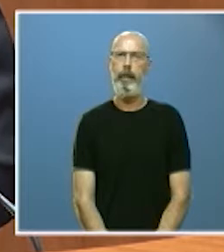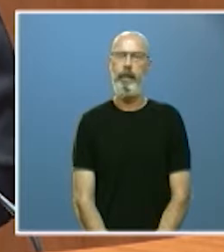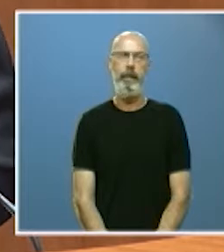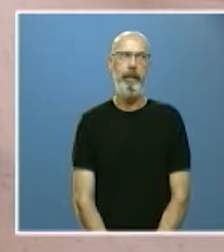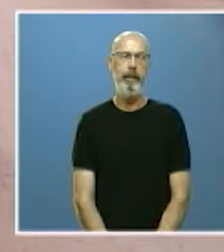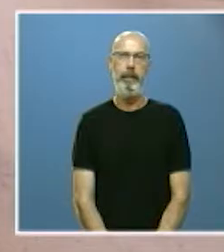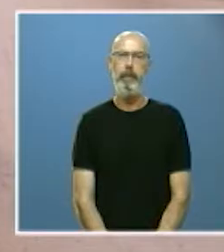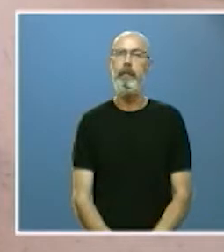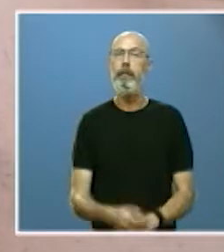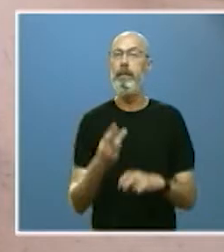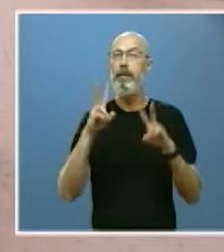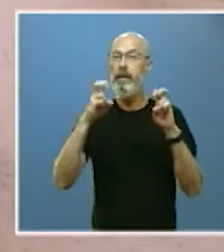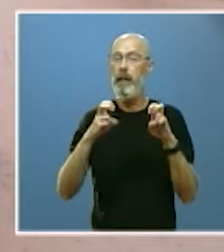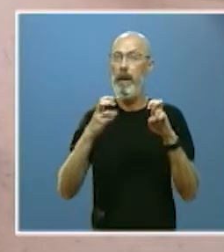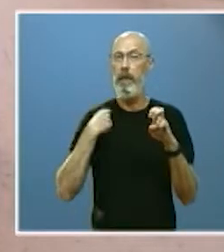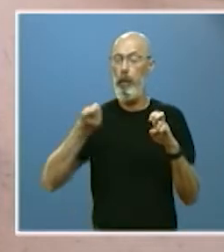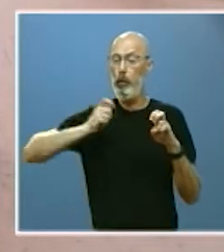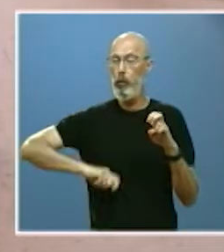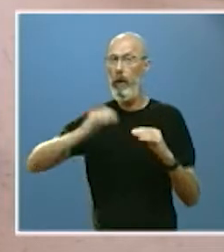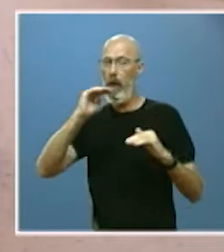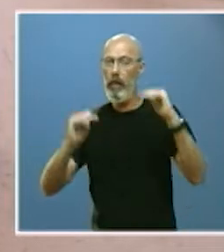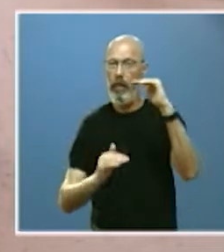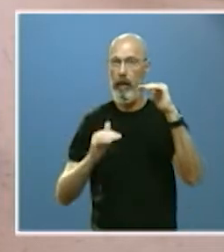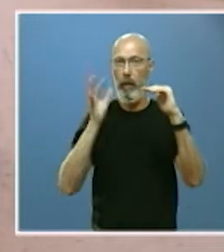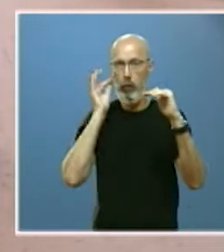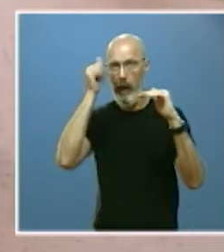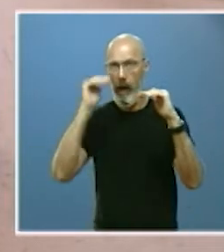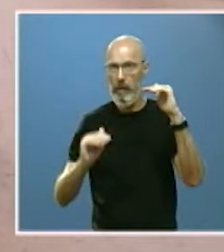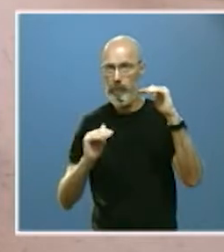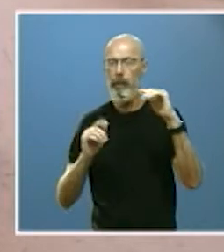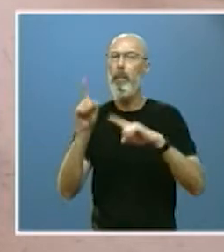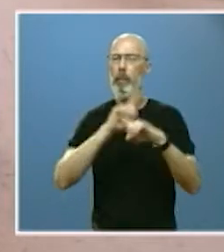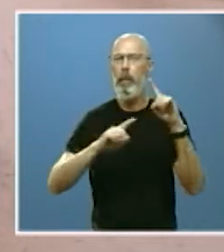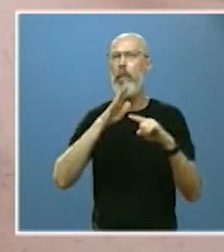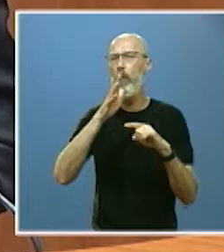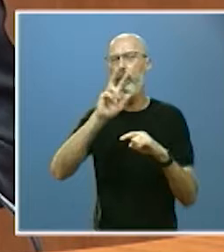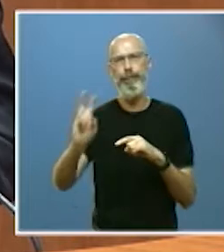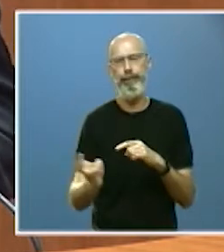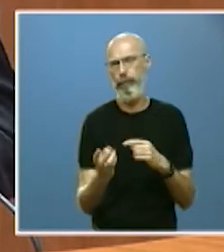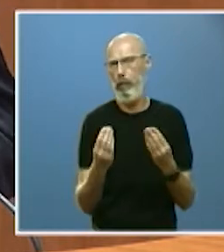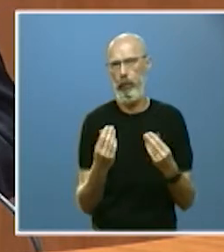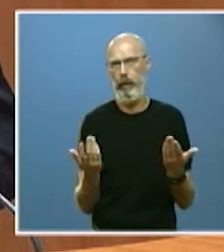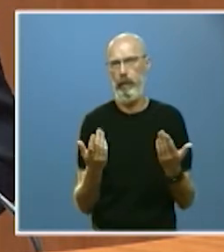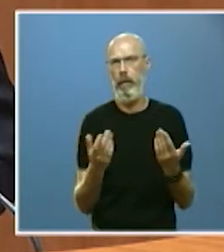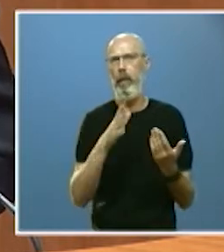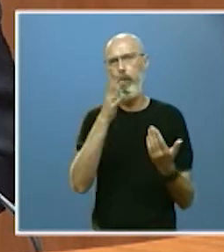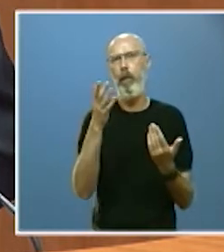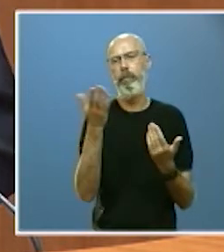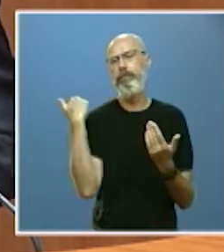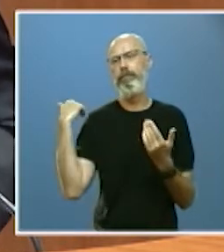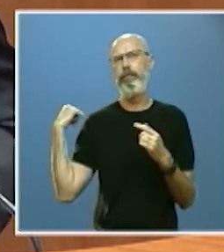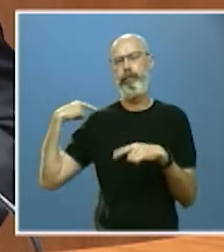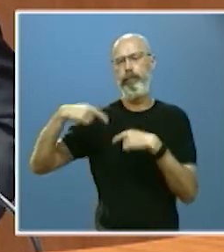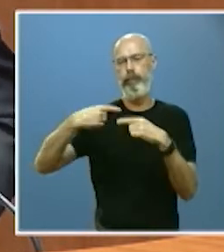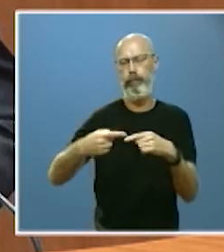en cuanto a la brecha salarial y de género es un problema que tiene muchas causas derivado de negativos roles sociales en